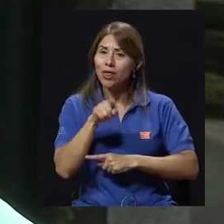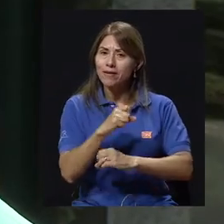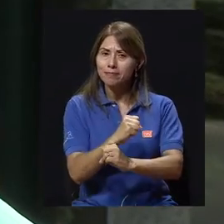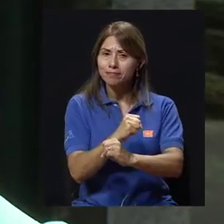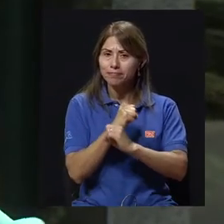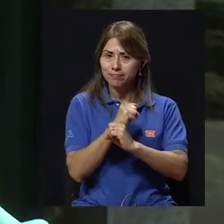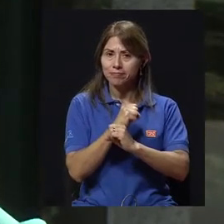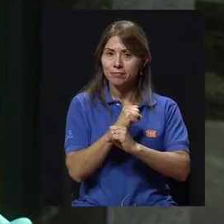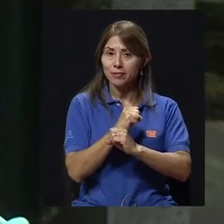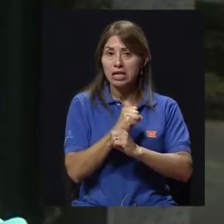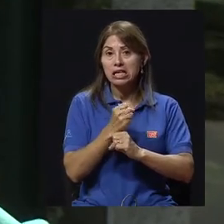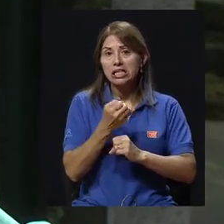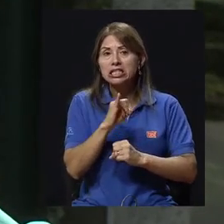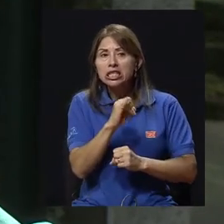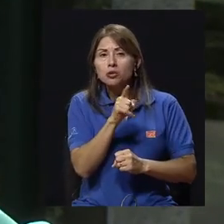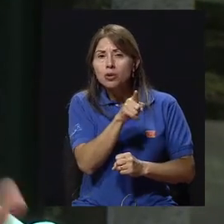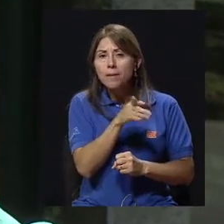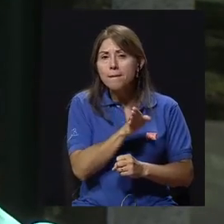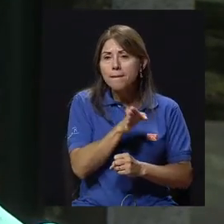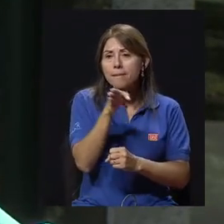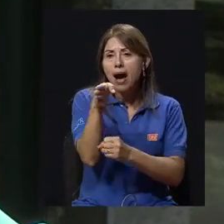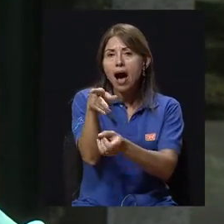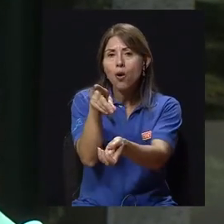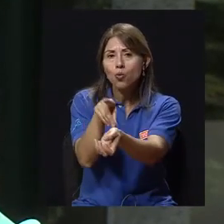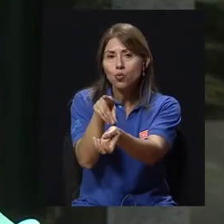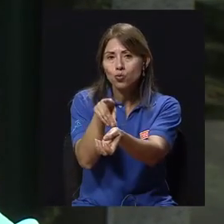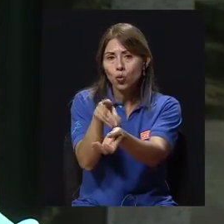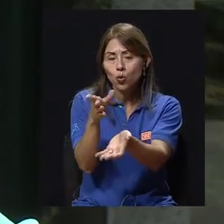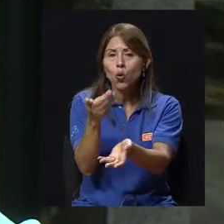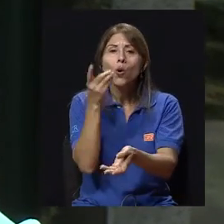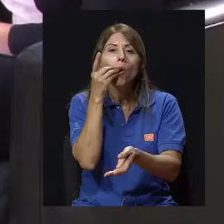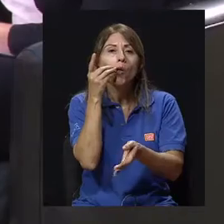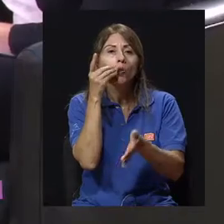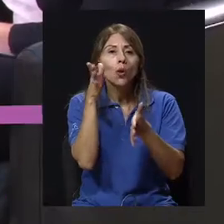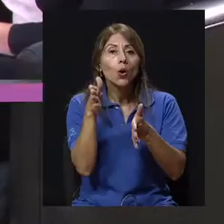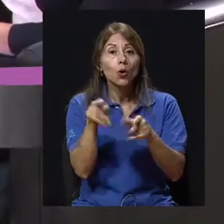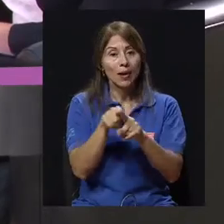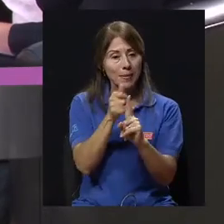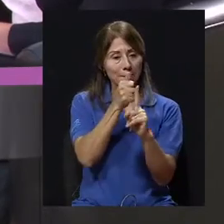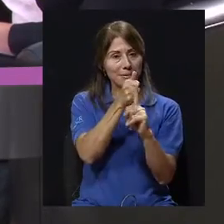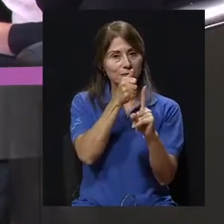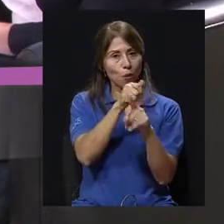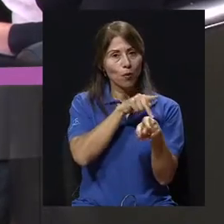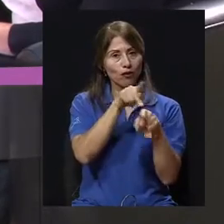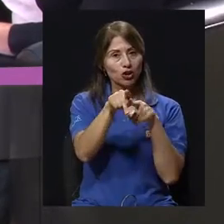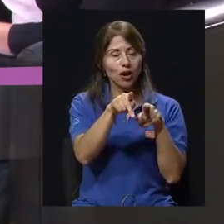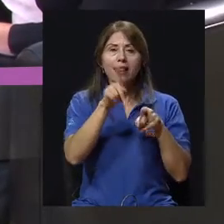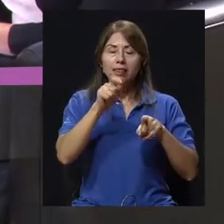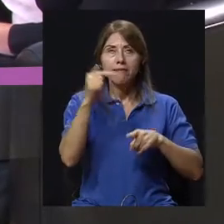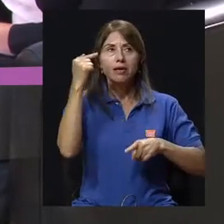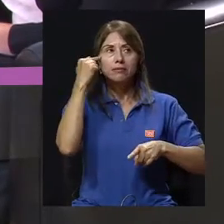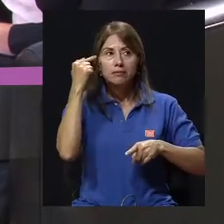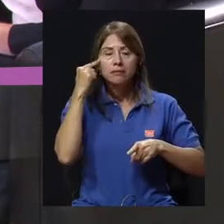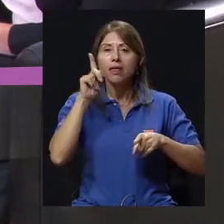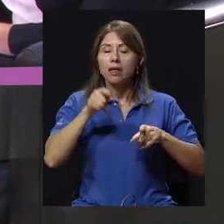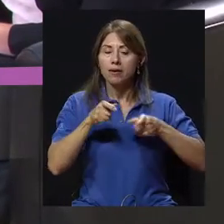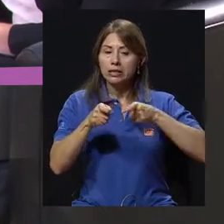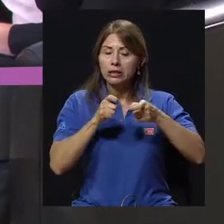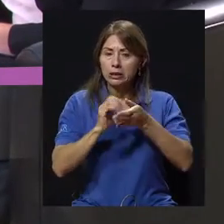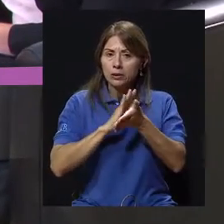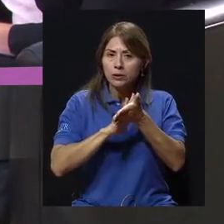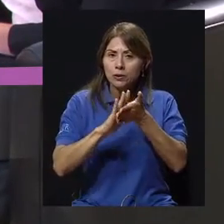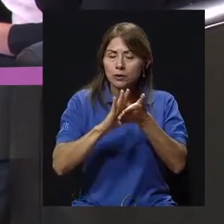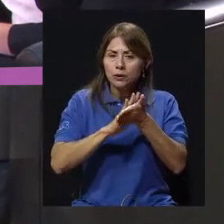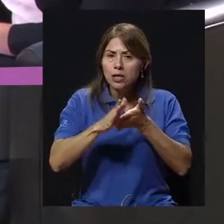que los sitios, si vas a un odontólogo, y también la conciencia de los profesionales, en cuanto al manejo de los